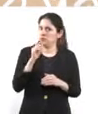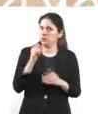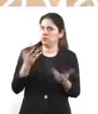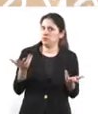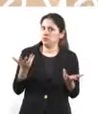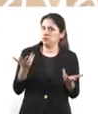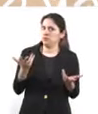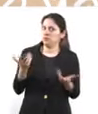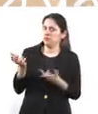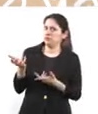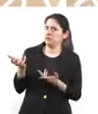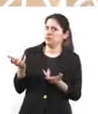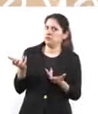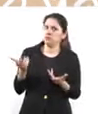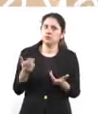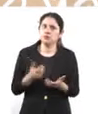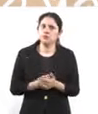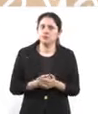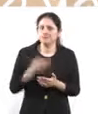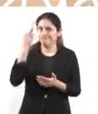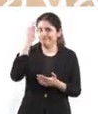O sea, es un fraude, un…